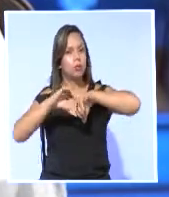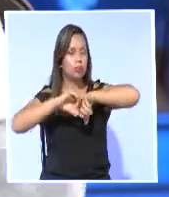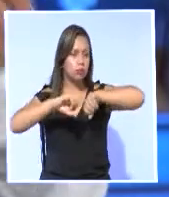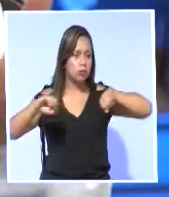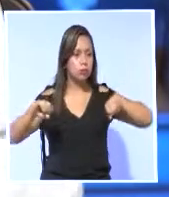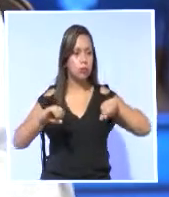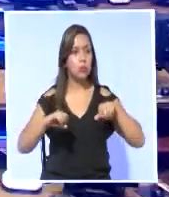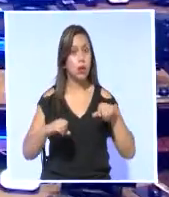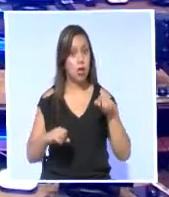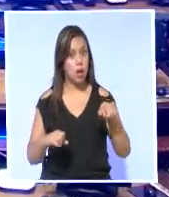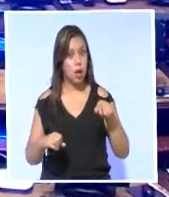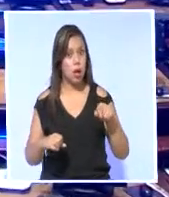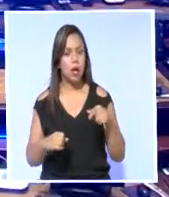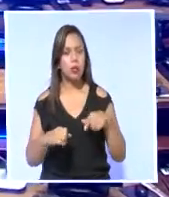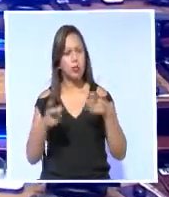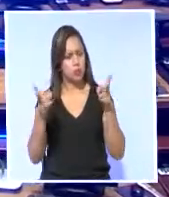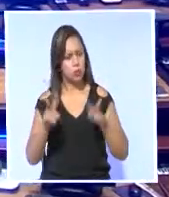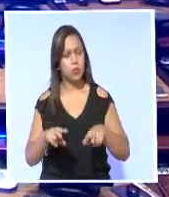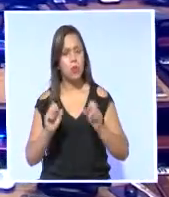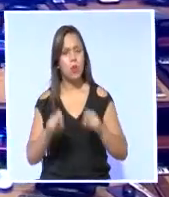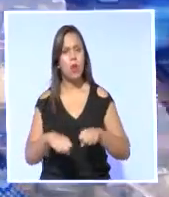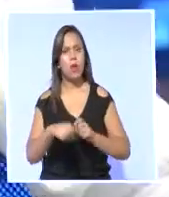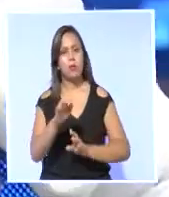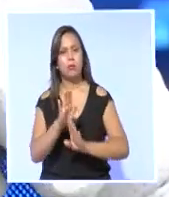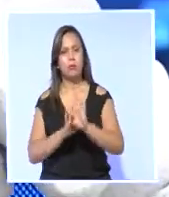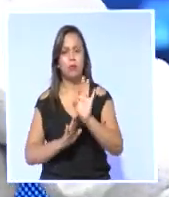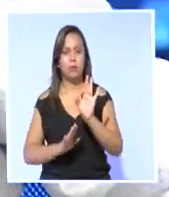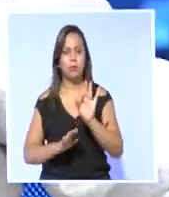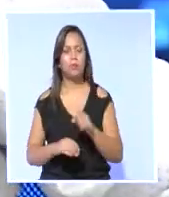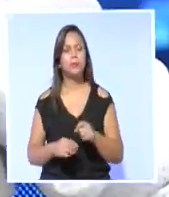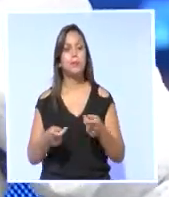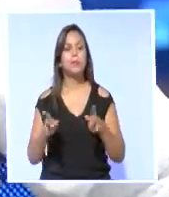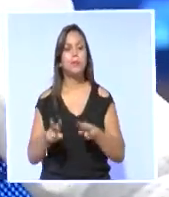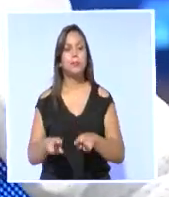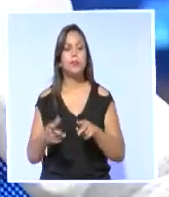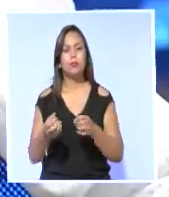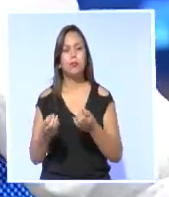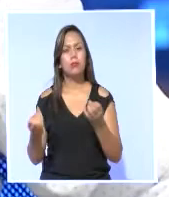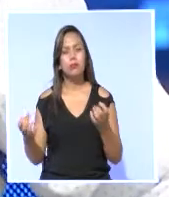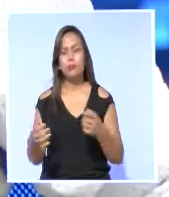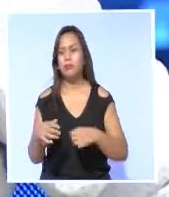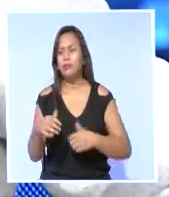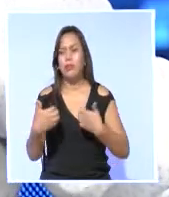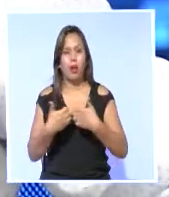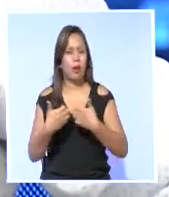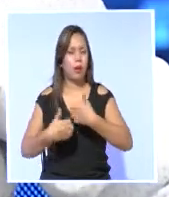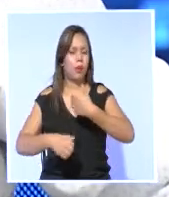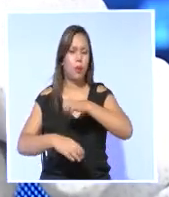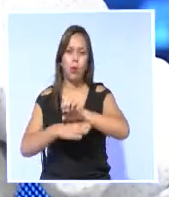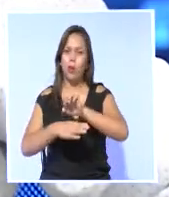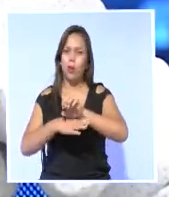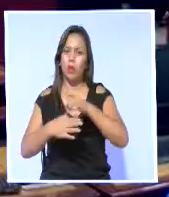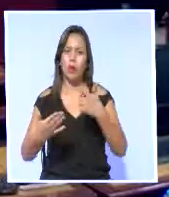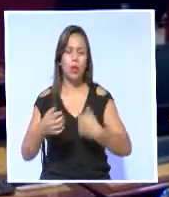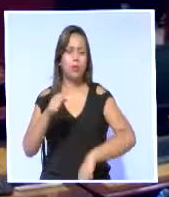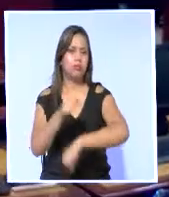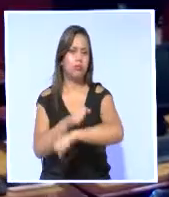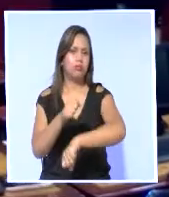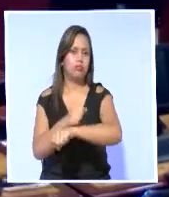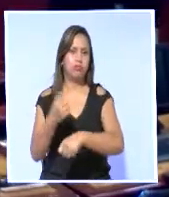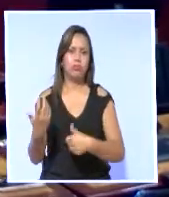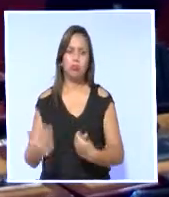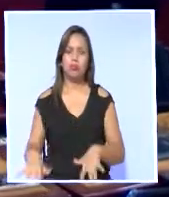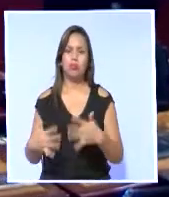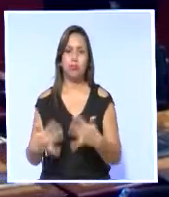talentos que están por fuera. Los expertos también analizaron la realidad por la que atraviesa la selección ecuatoriana de fútbol, sobre todo tras las